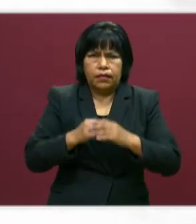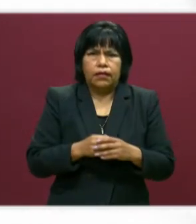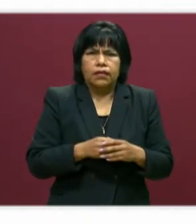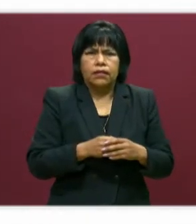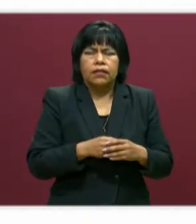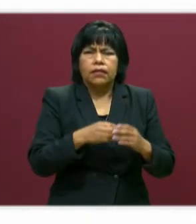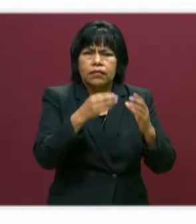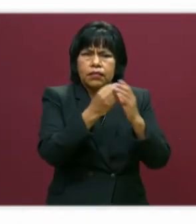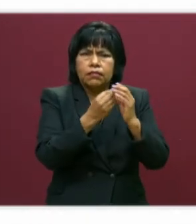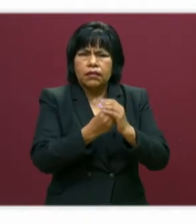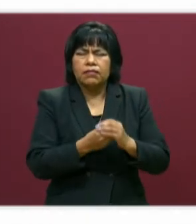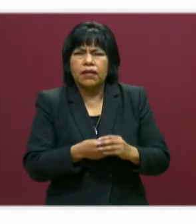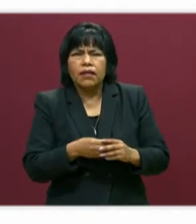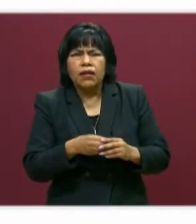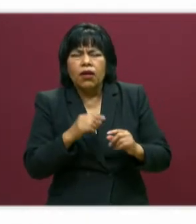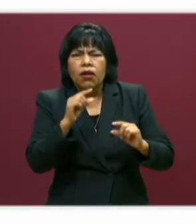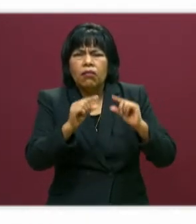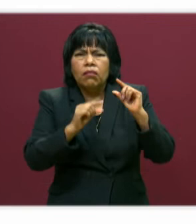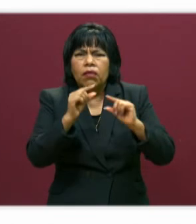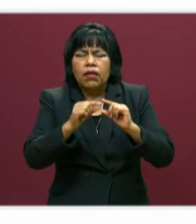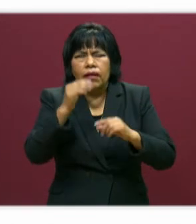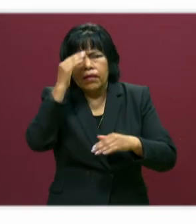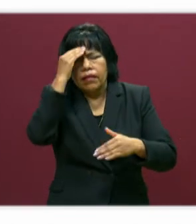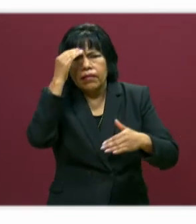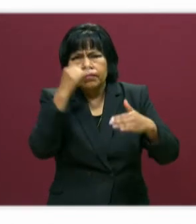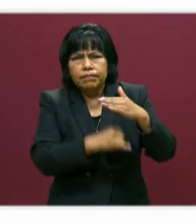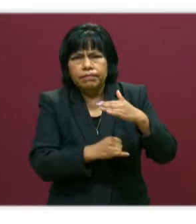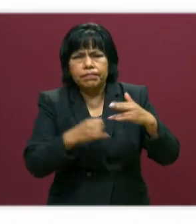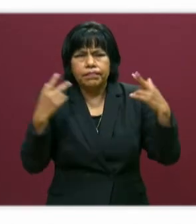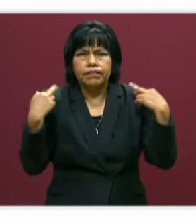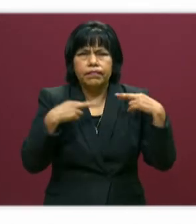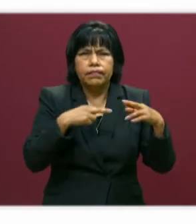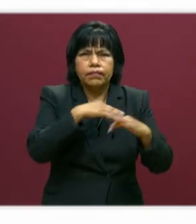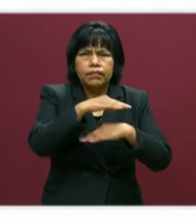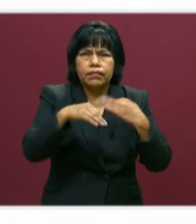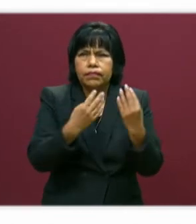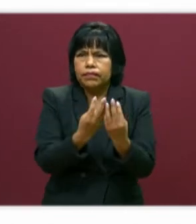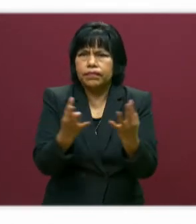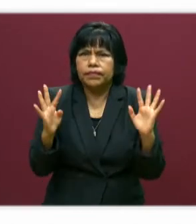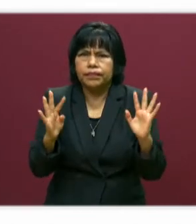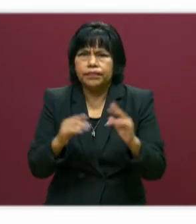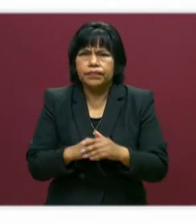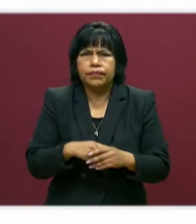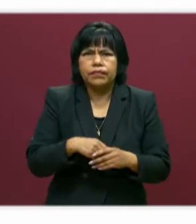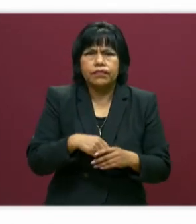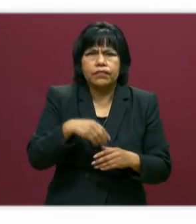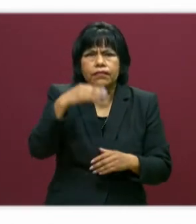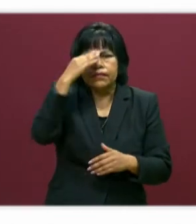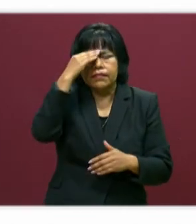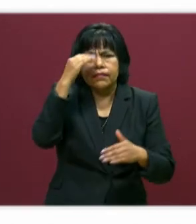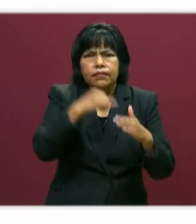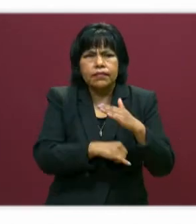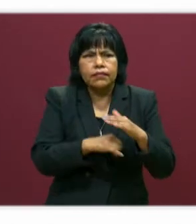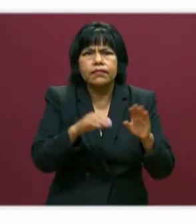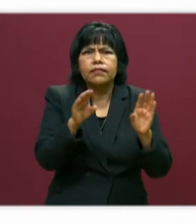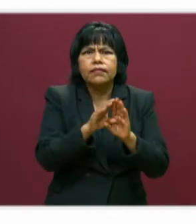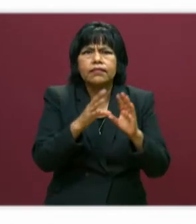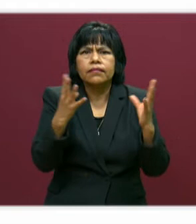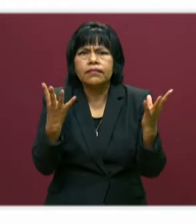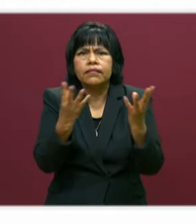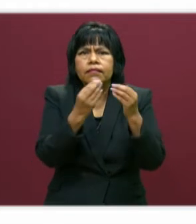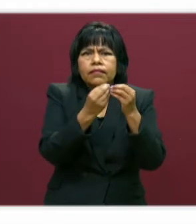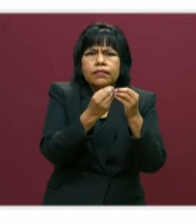trata de generar procesos de reflexión en el colectivo docente. No hay cosa más valiosa que los maestros reflexionen juntos